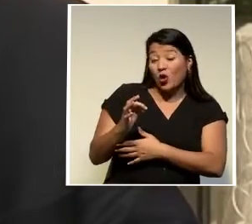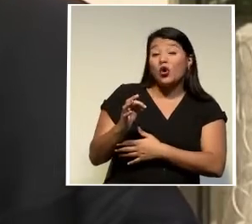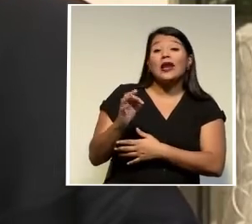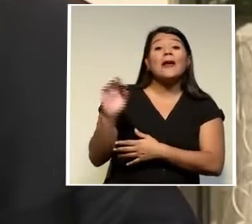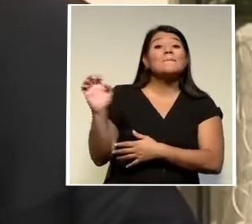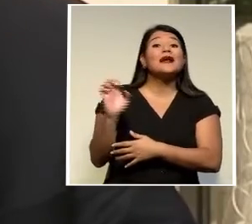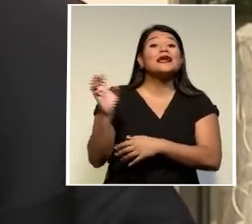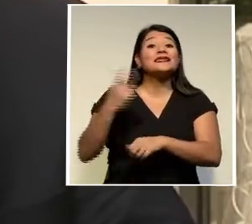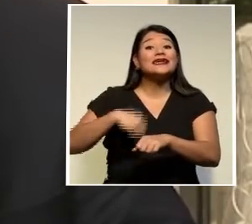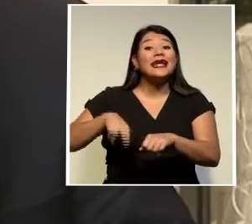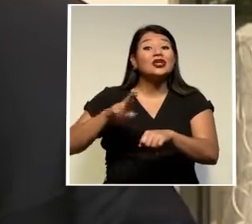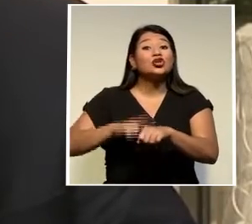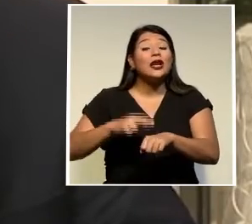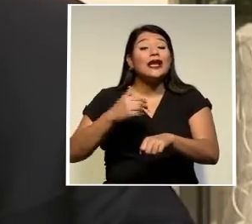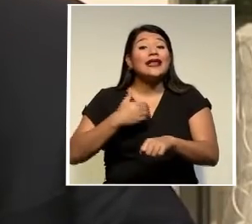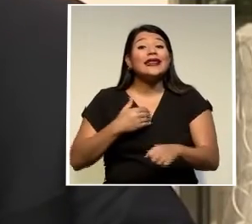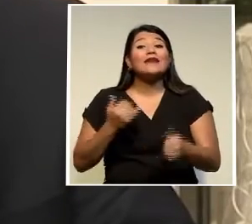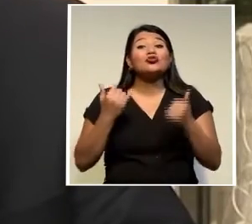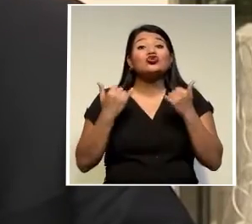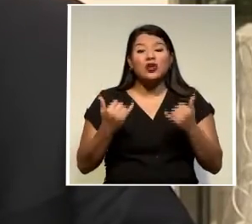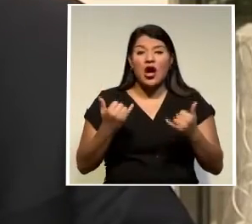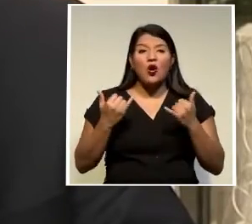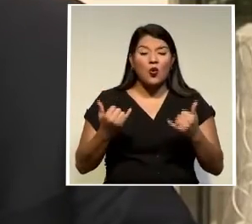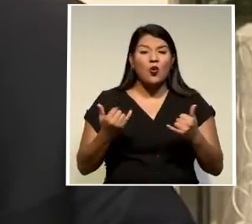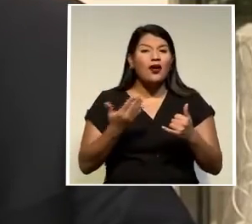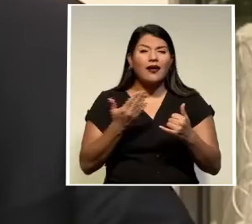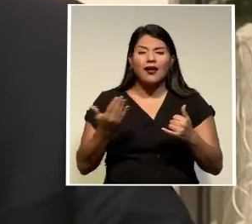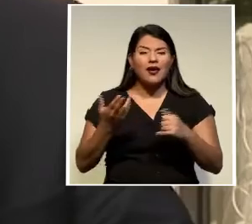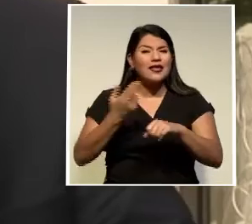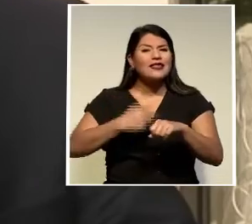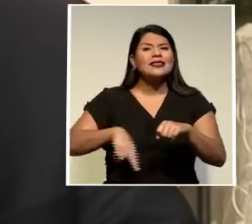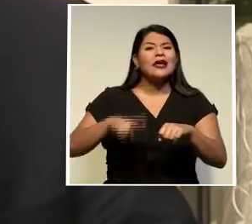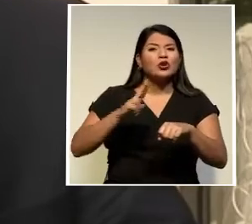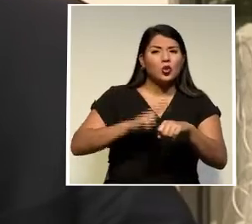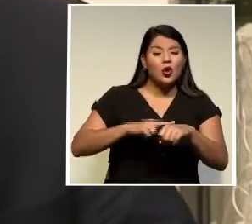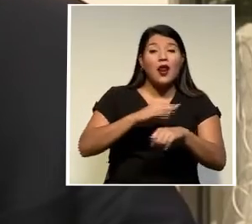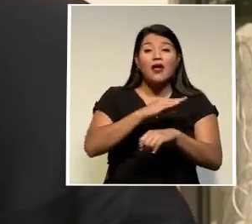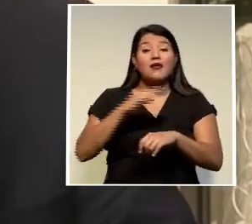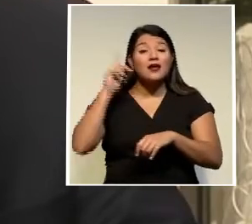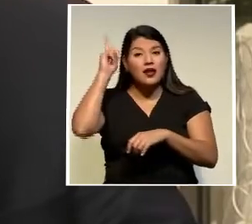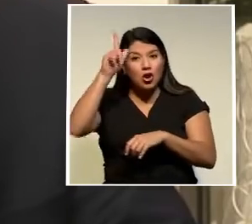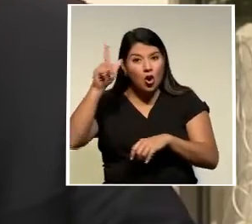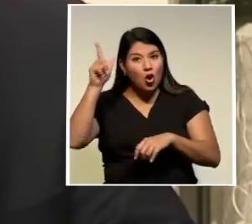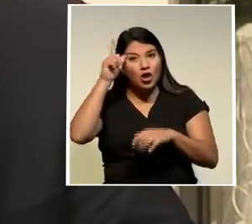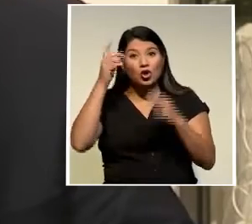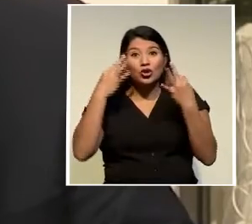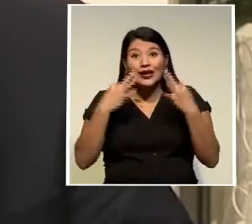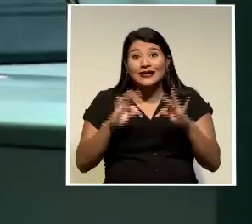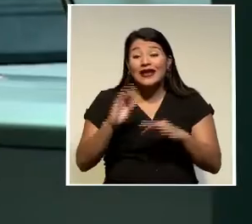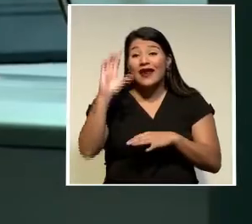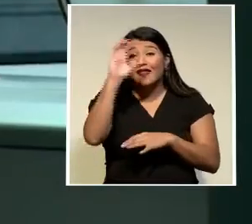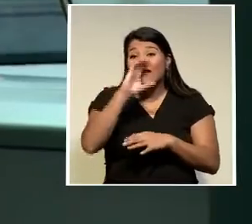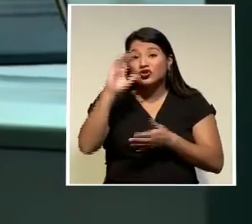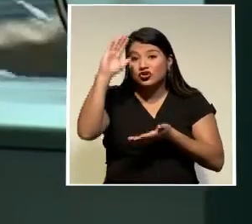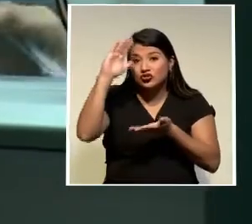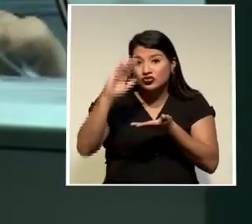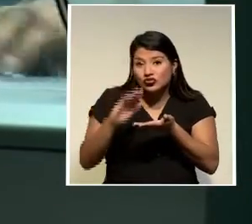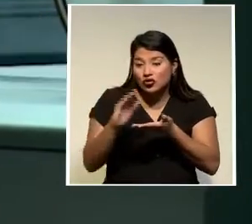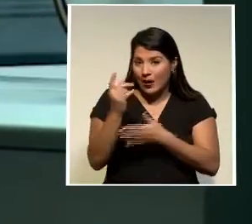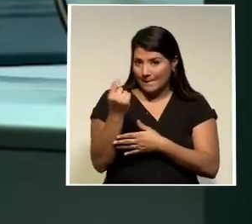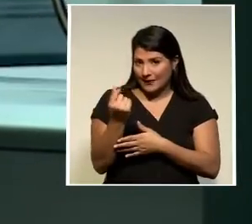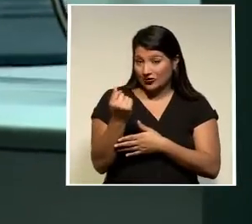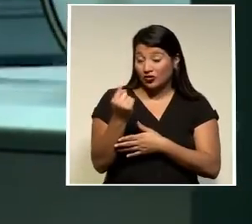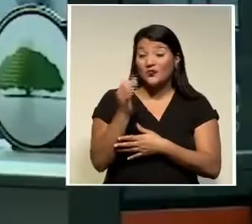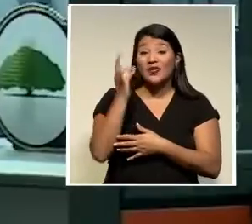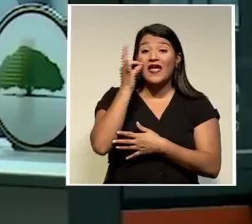es natural y es lógico que se busque una rebaja el verde y blanco